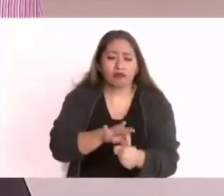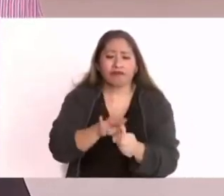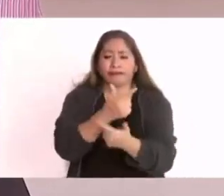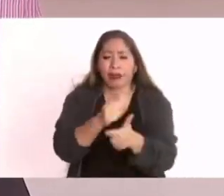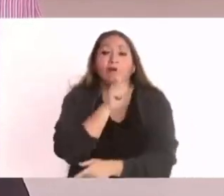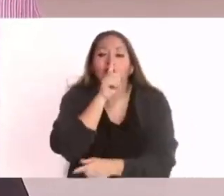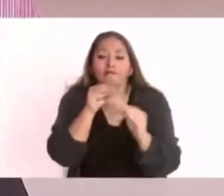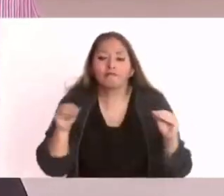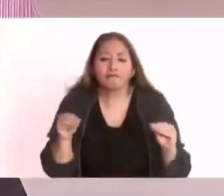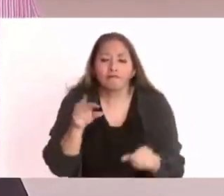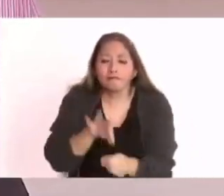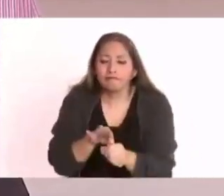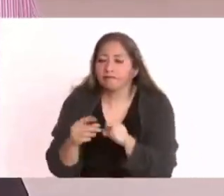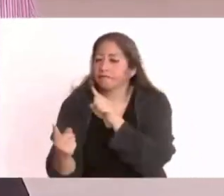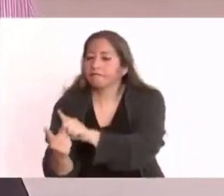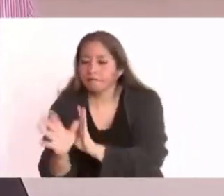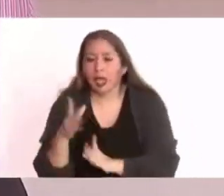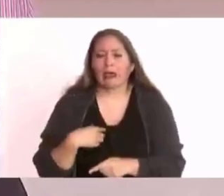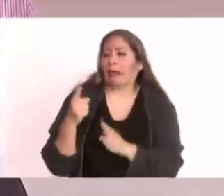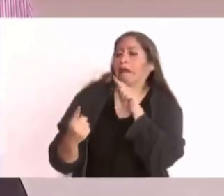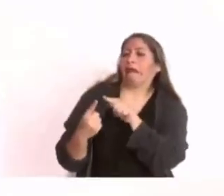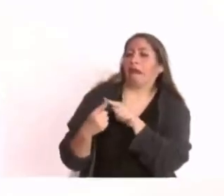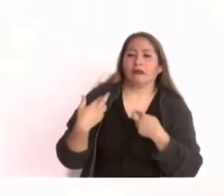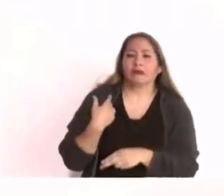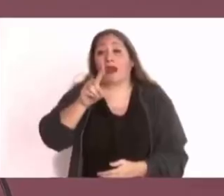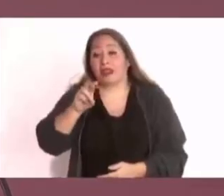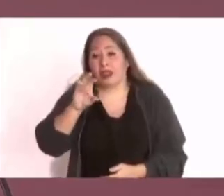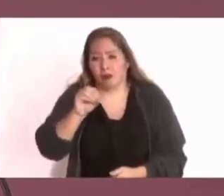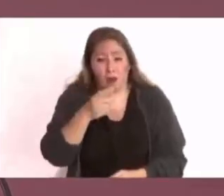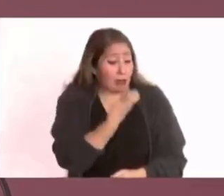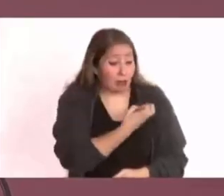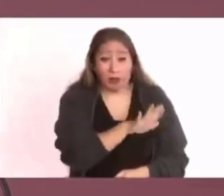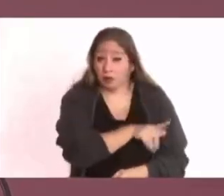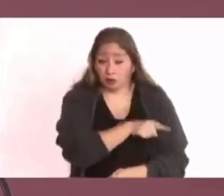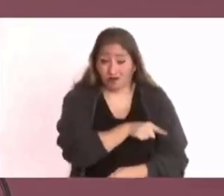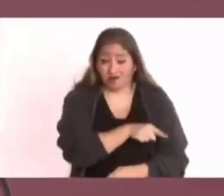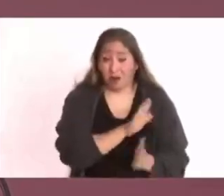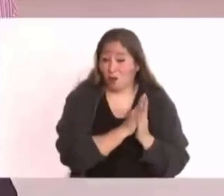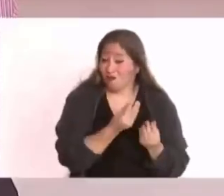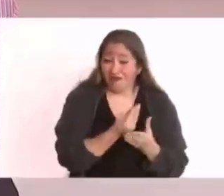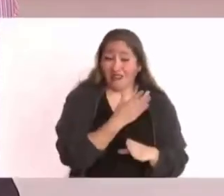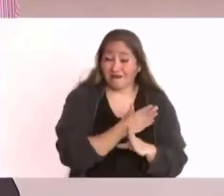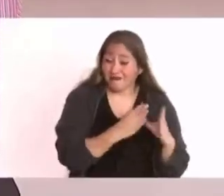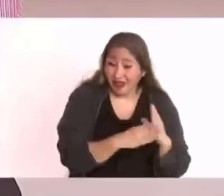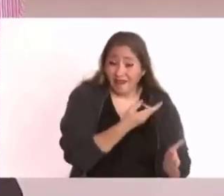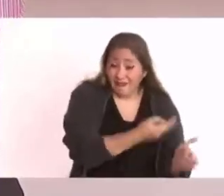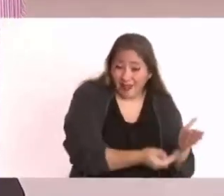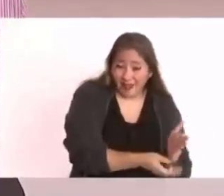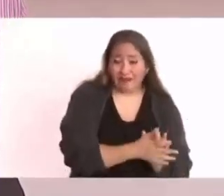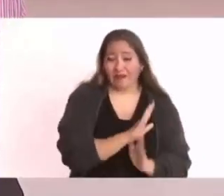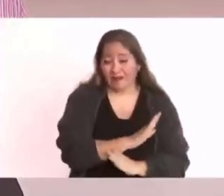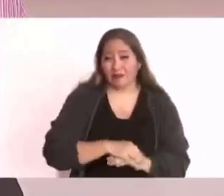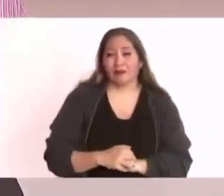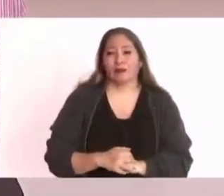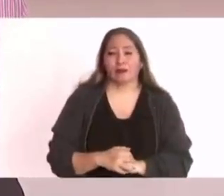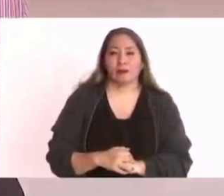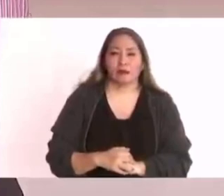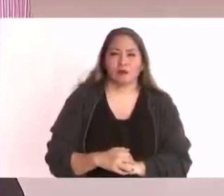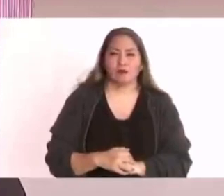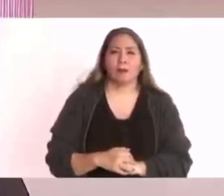voto secreto, directo, a sus autoridades, a sus representantes. Esa es una asignatura pendiente que nos comentaba yo a los gobernadores.